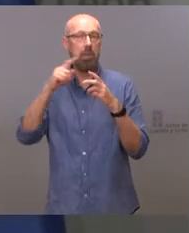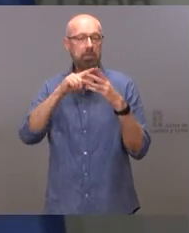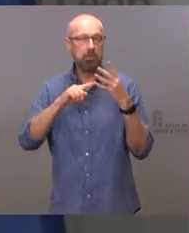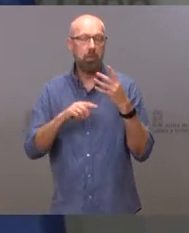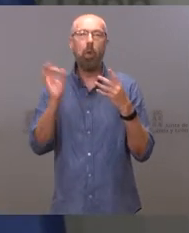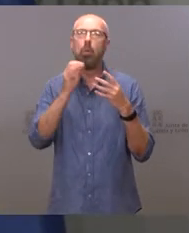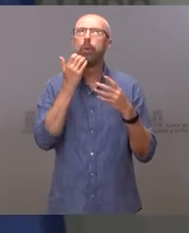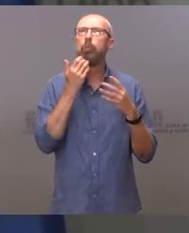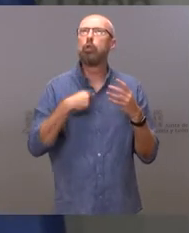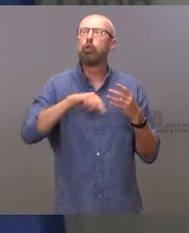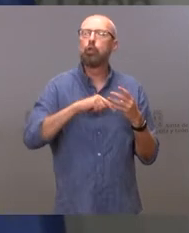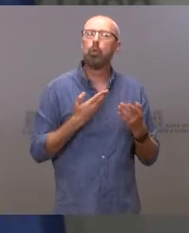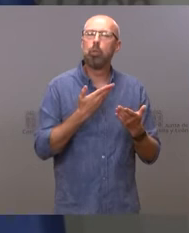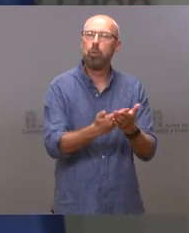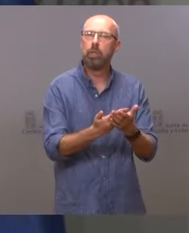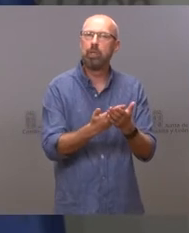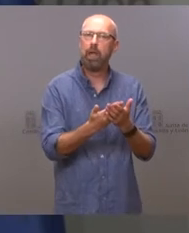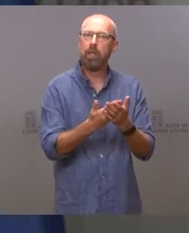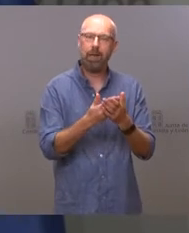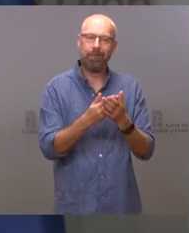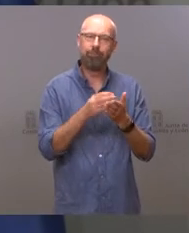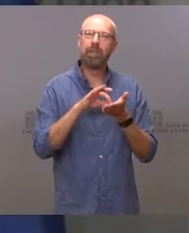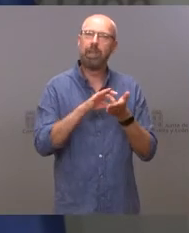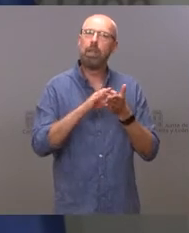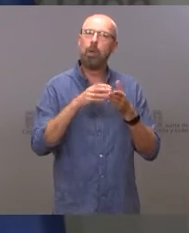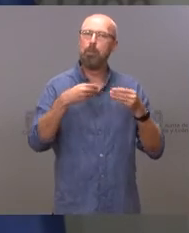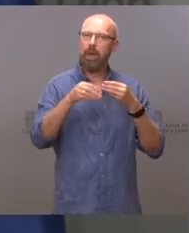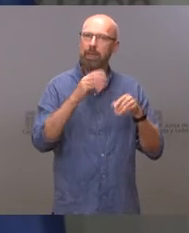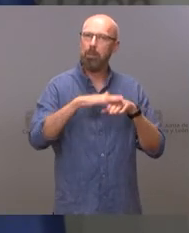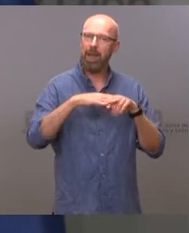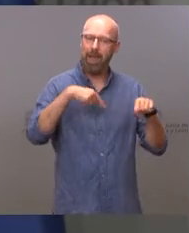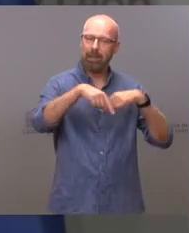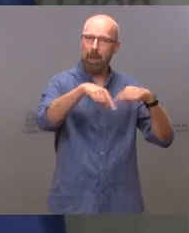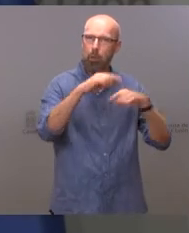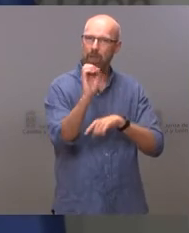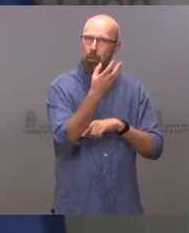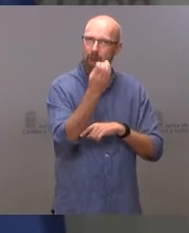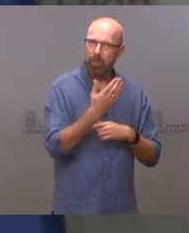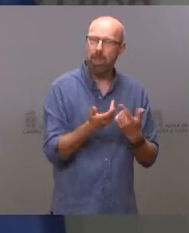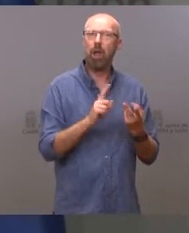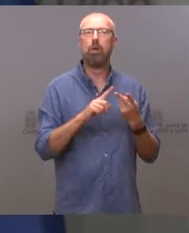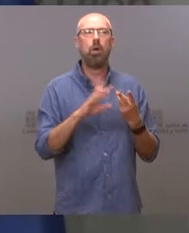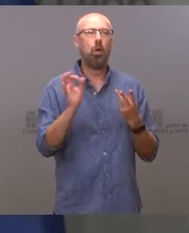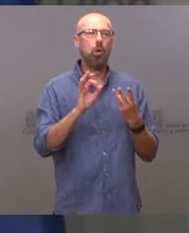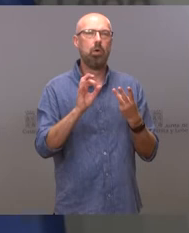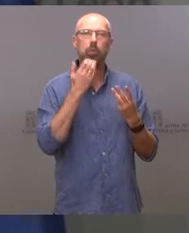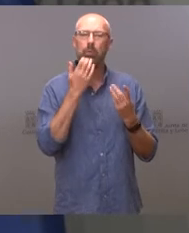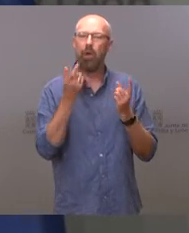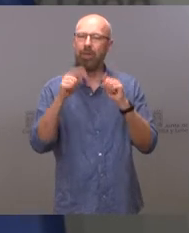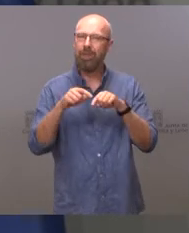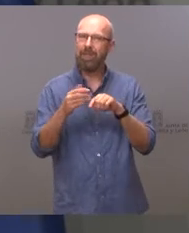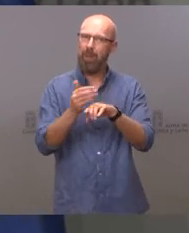dotación de medios materiales para el transporte sanitario? ¿Qué opina el señor Tudanca sobre la cita previa